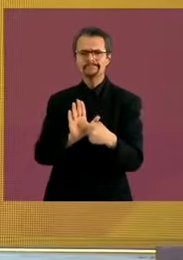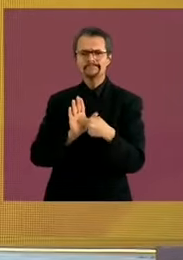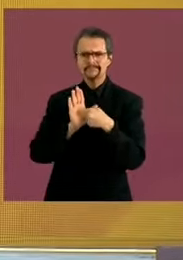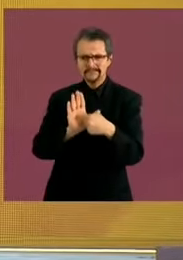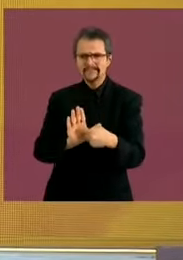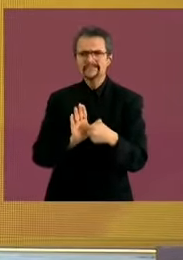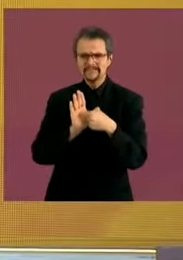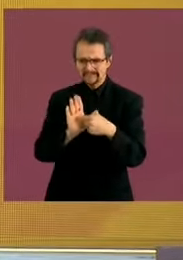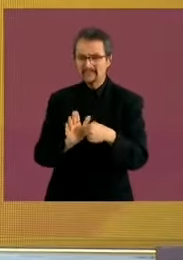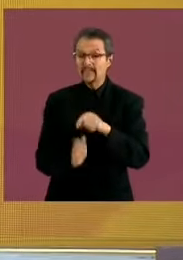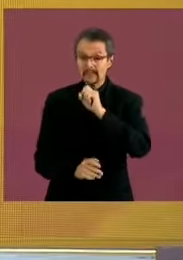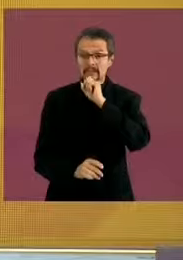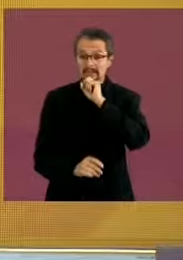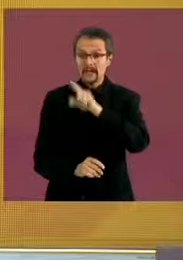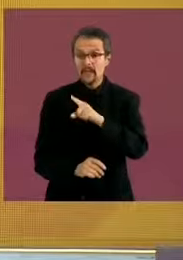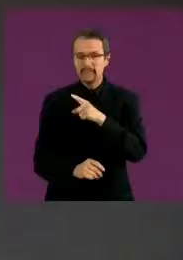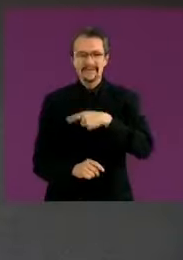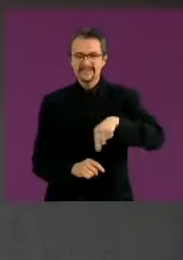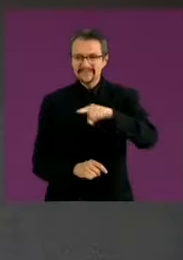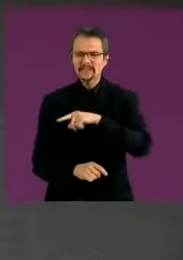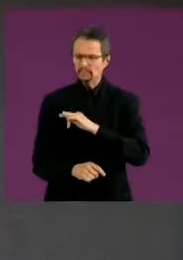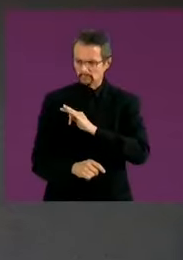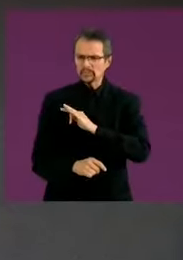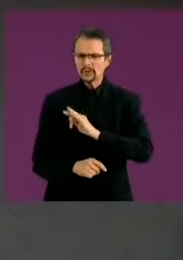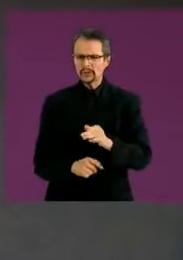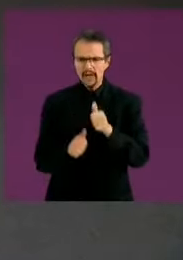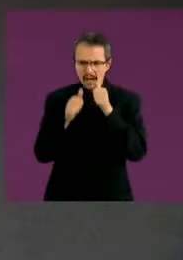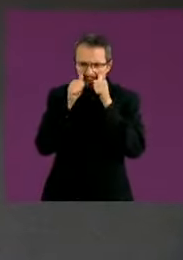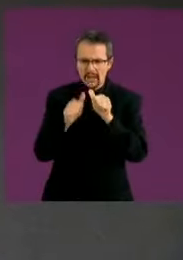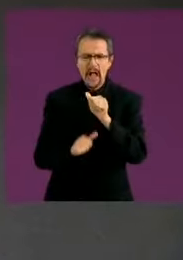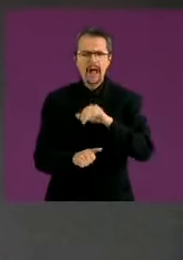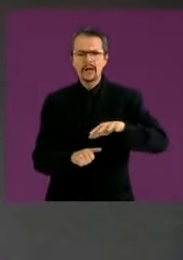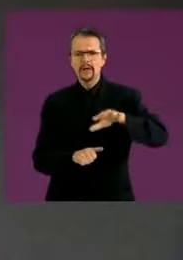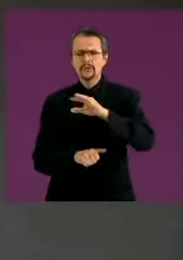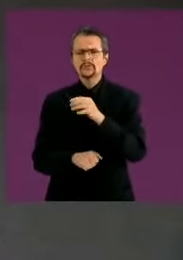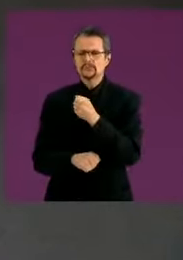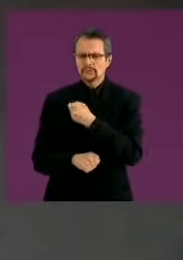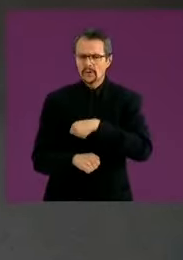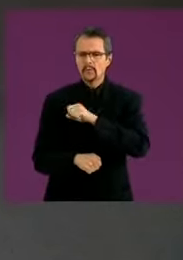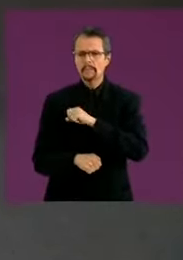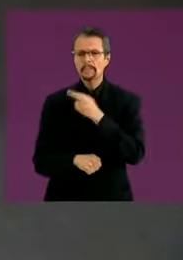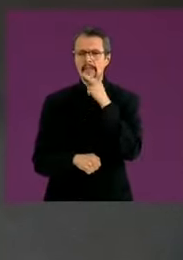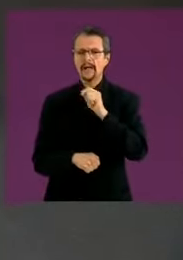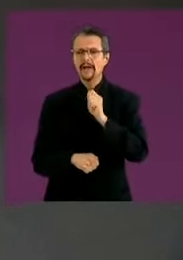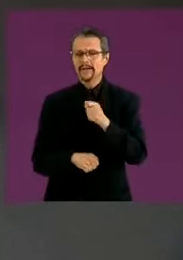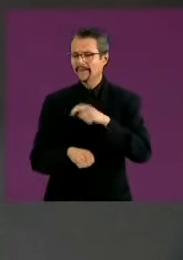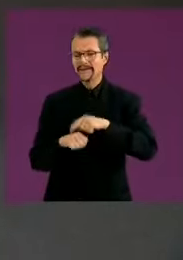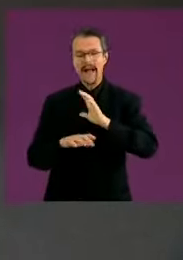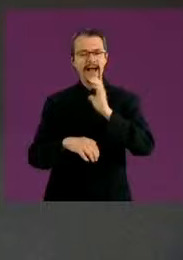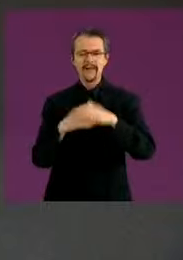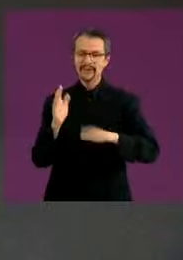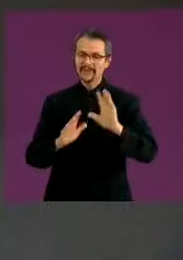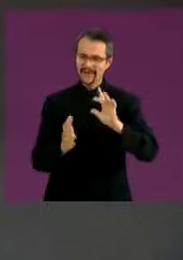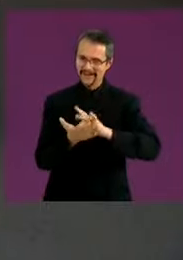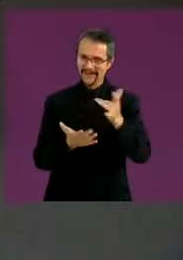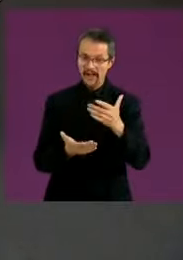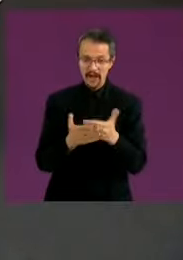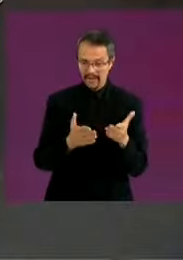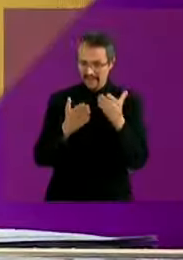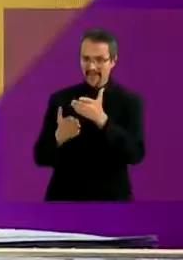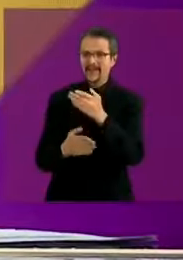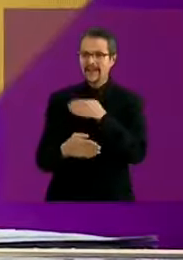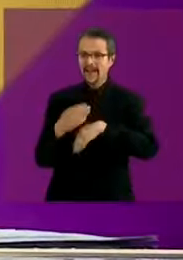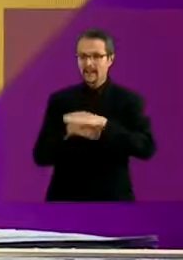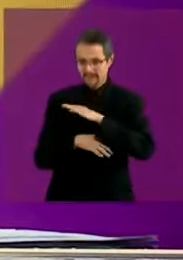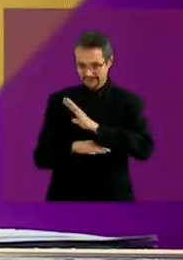Fortalecer la atención a la salud primaria. candidata. Gracias. Candidata Claudia, hacemos por descarte. Candidato Maynes, le